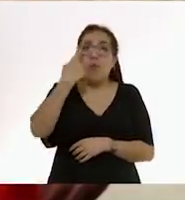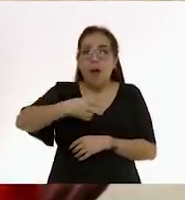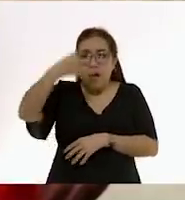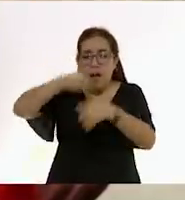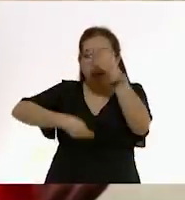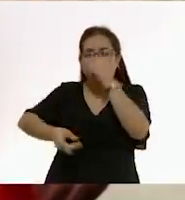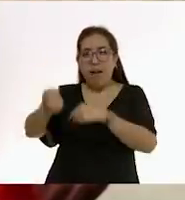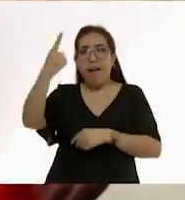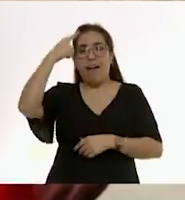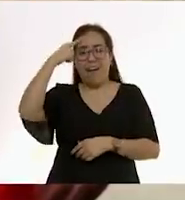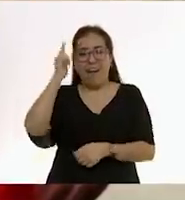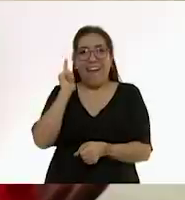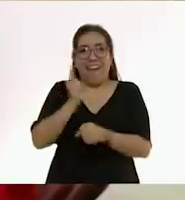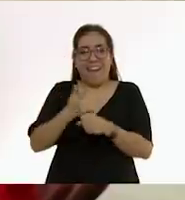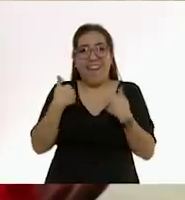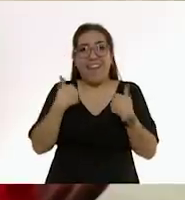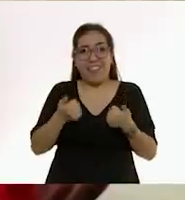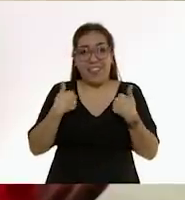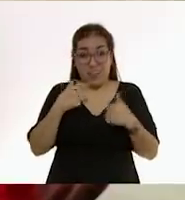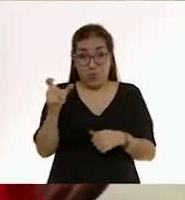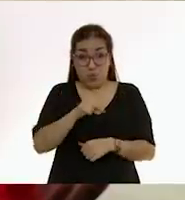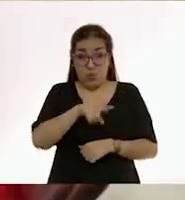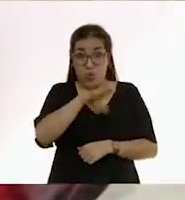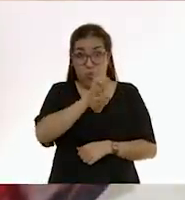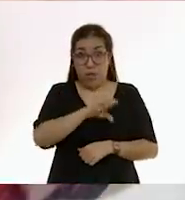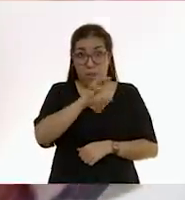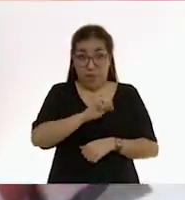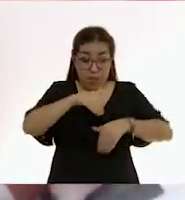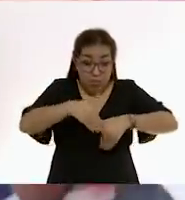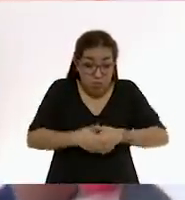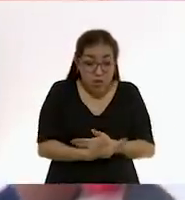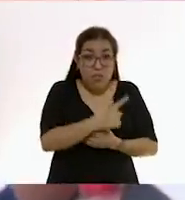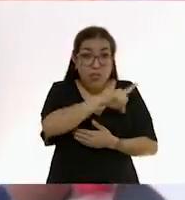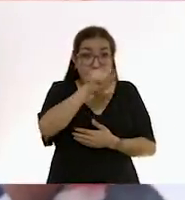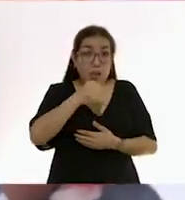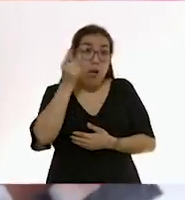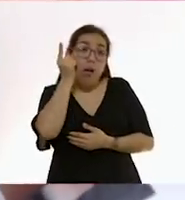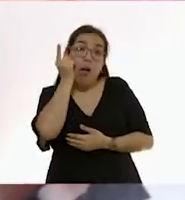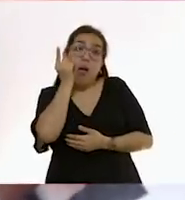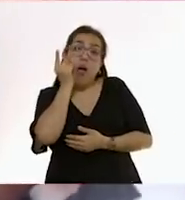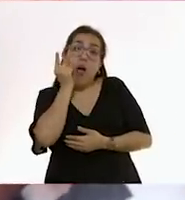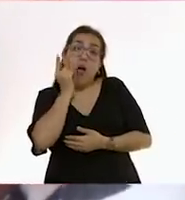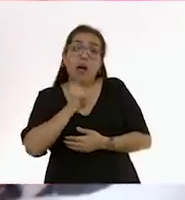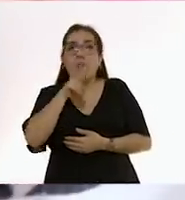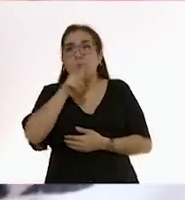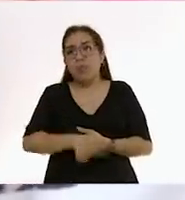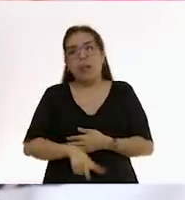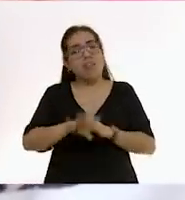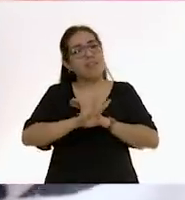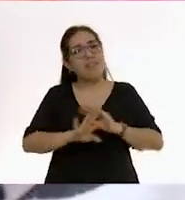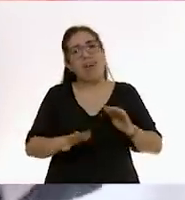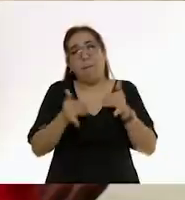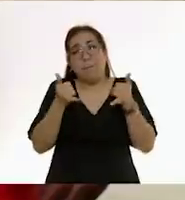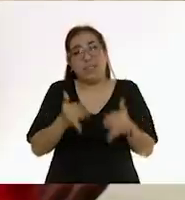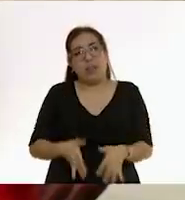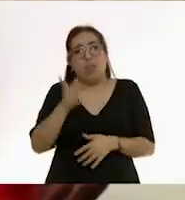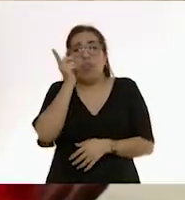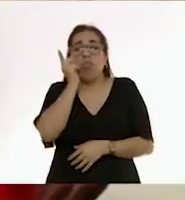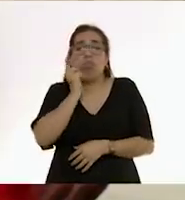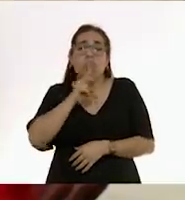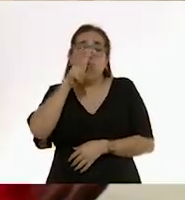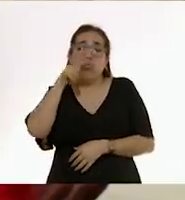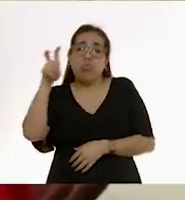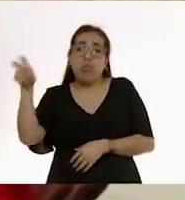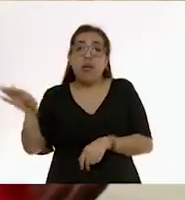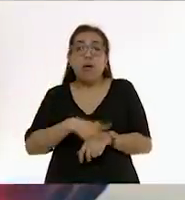interesante, pero el bebé recién nacido, cuando se duerme, cae y no hay poder humano que lo despierte. Esto me desea que inicialmente el